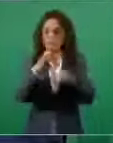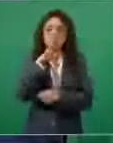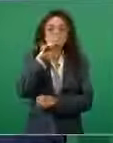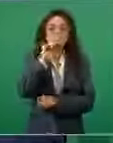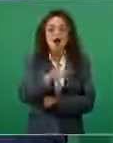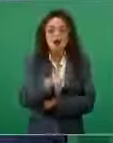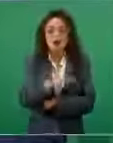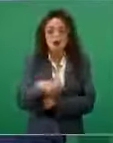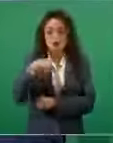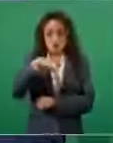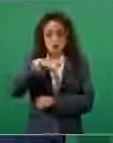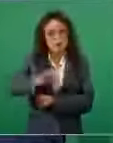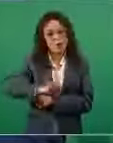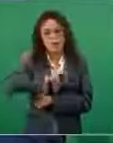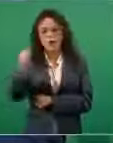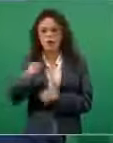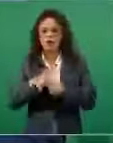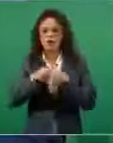Yo tengo otros datos.